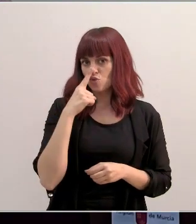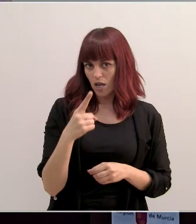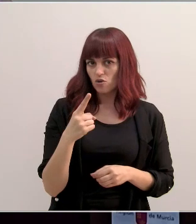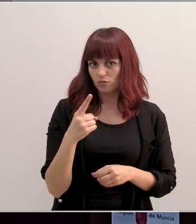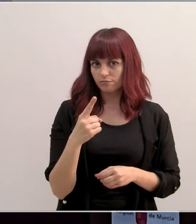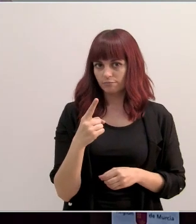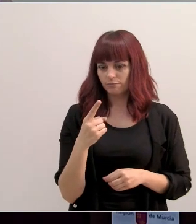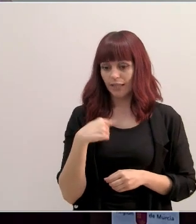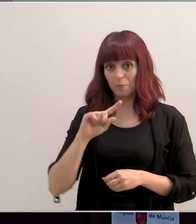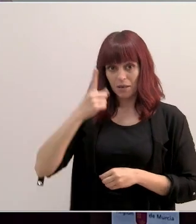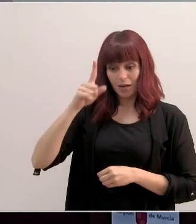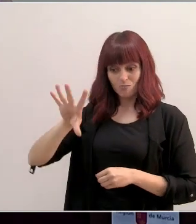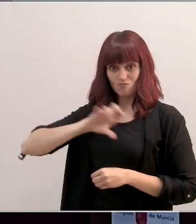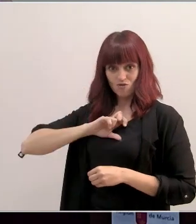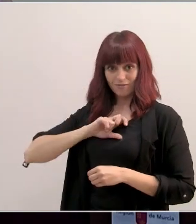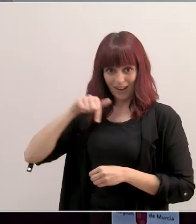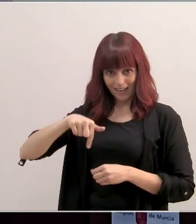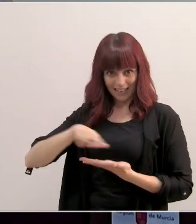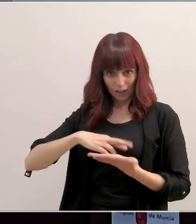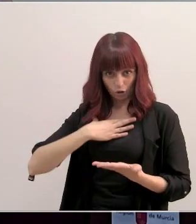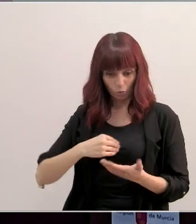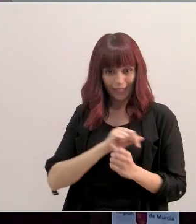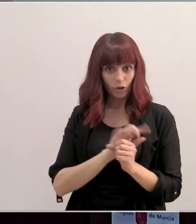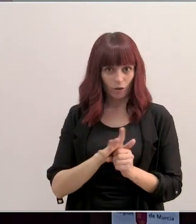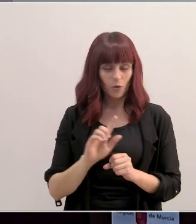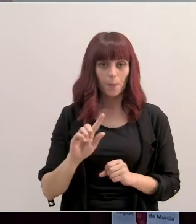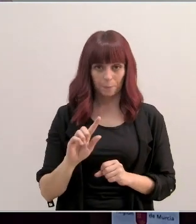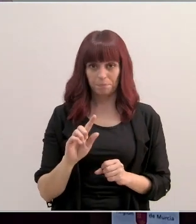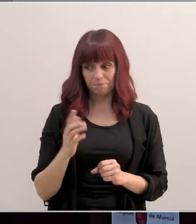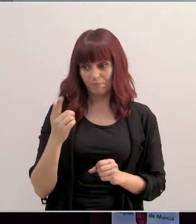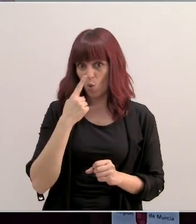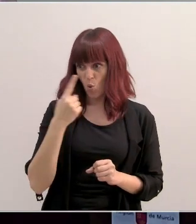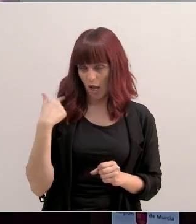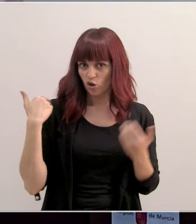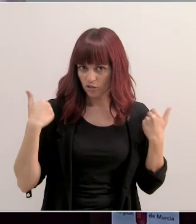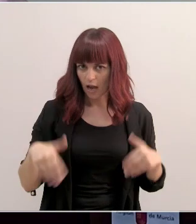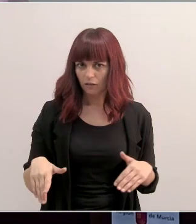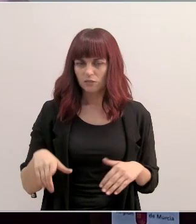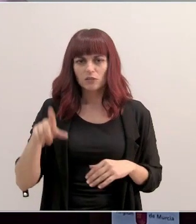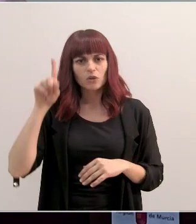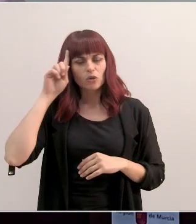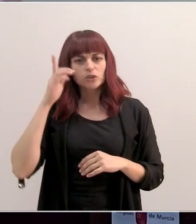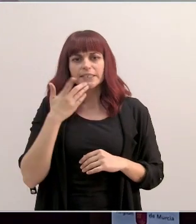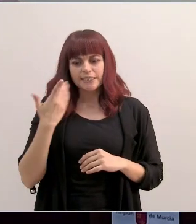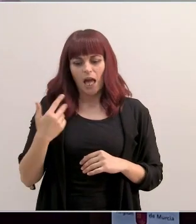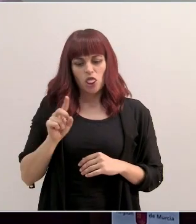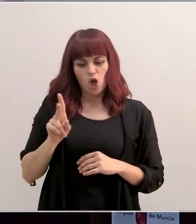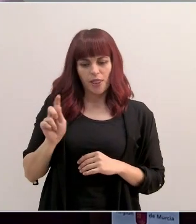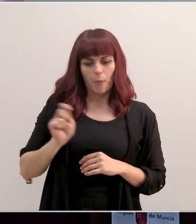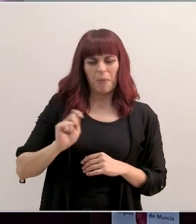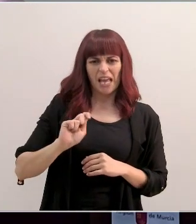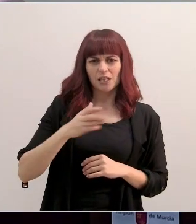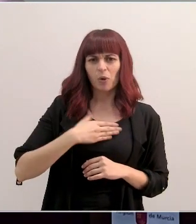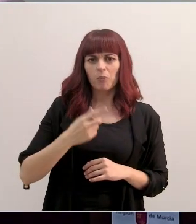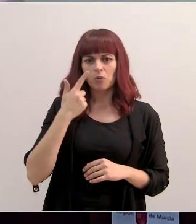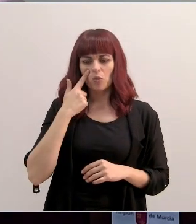confirmara el primer caso en la región de la COVID. No sé si realmente para en este periodo, esos 12 meses, si se puede